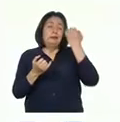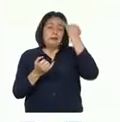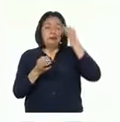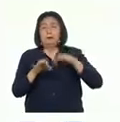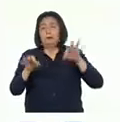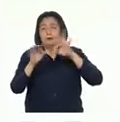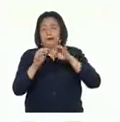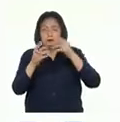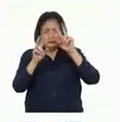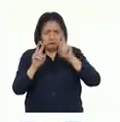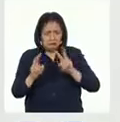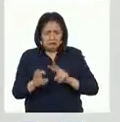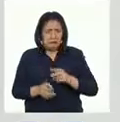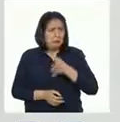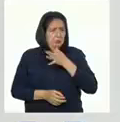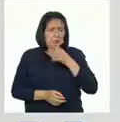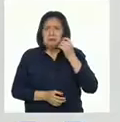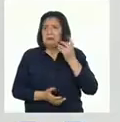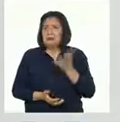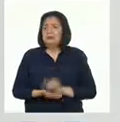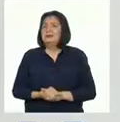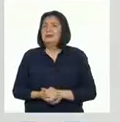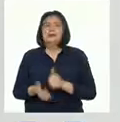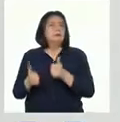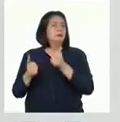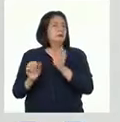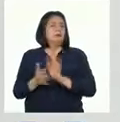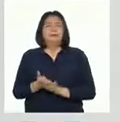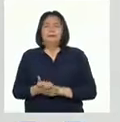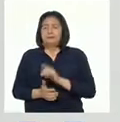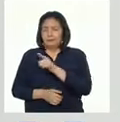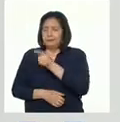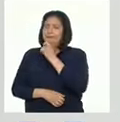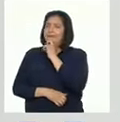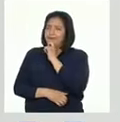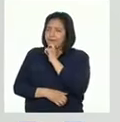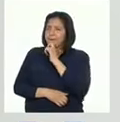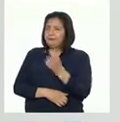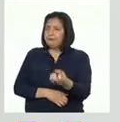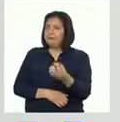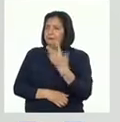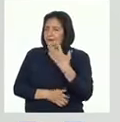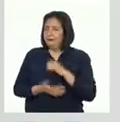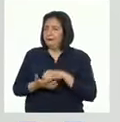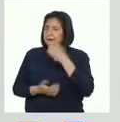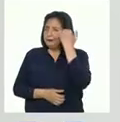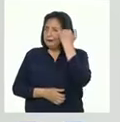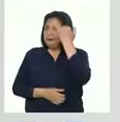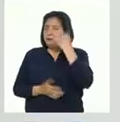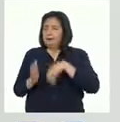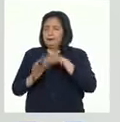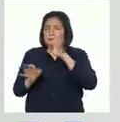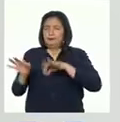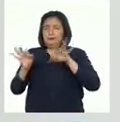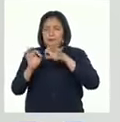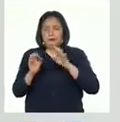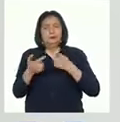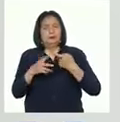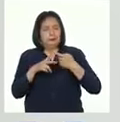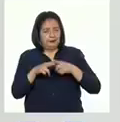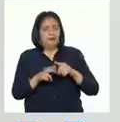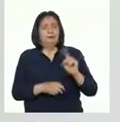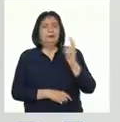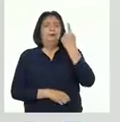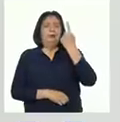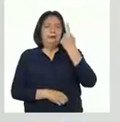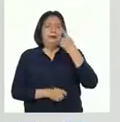no tendría sentido. ¡Genial! Teniendo en cuenta lo que nos ha dicho sobre las ideas principales, comenzaremos nuestra primera